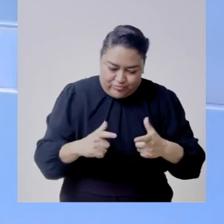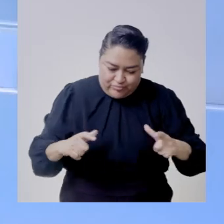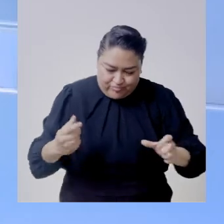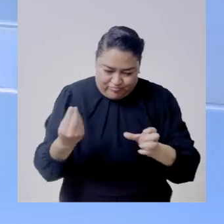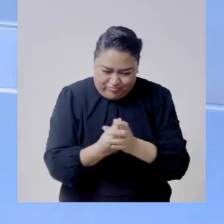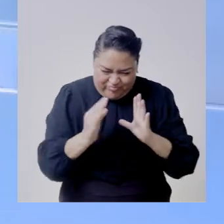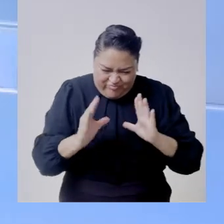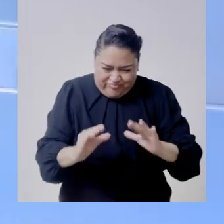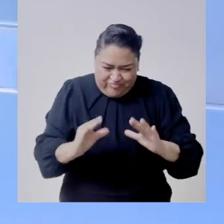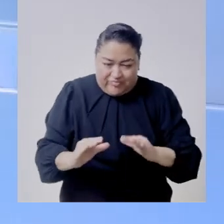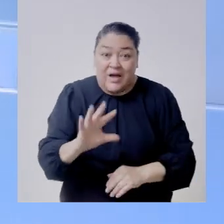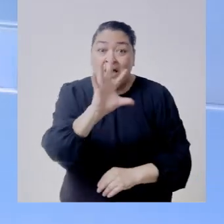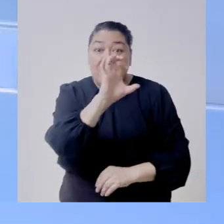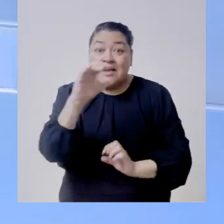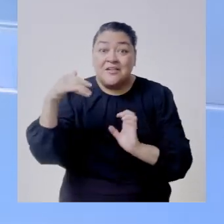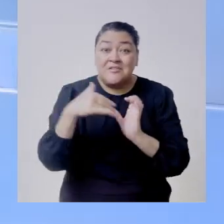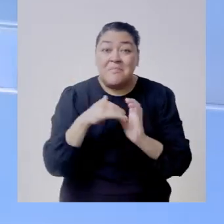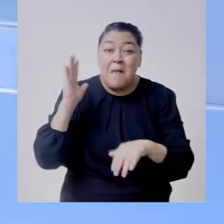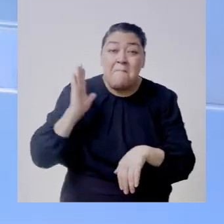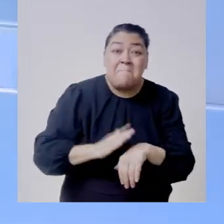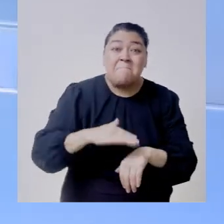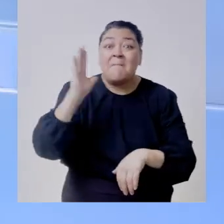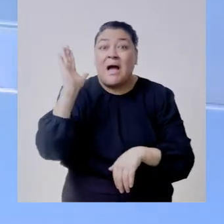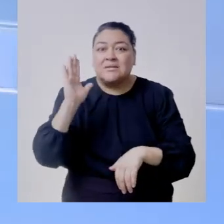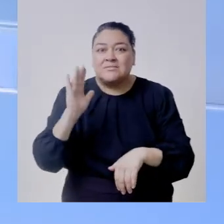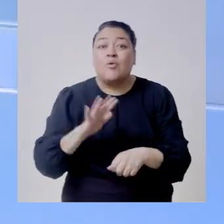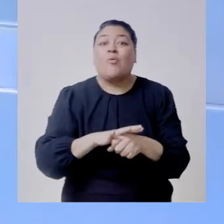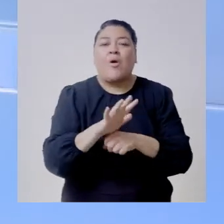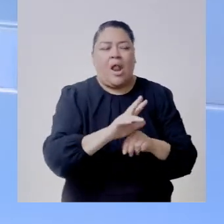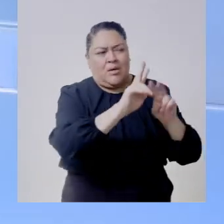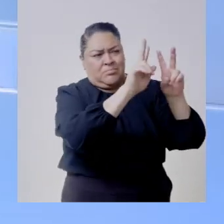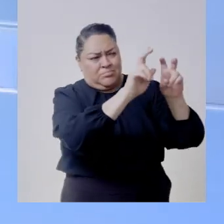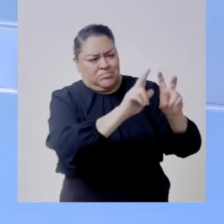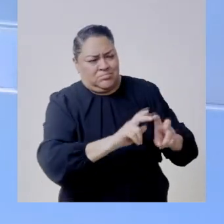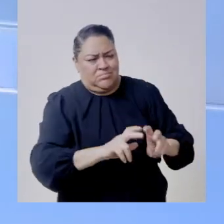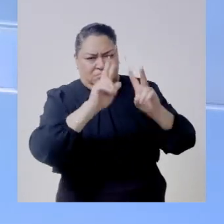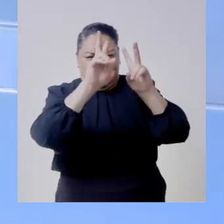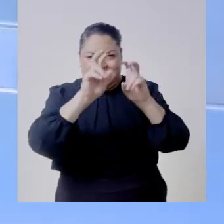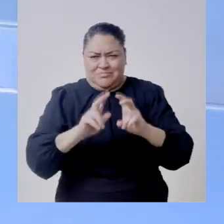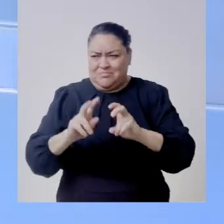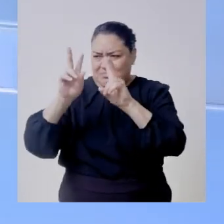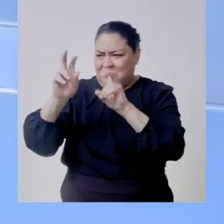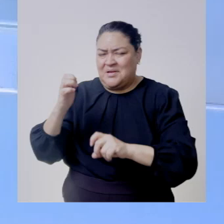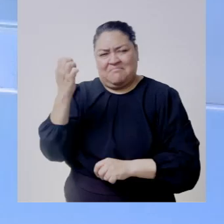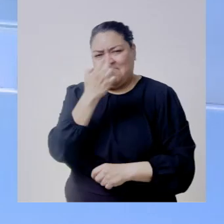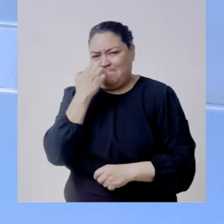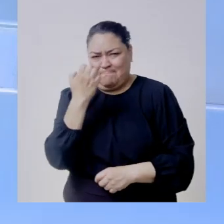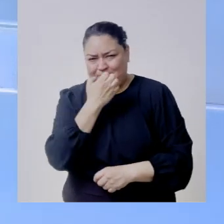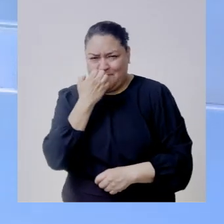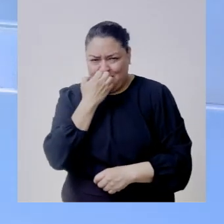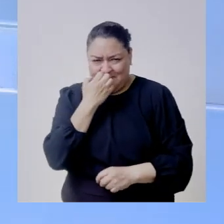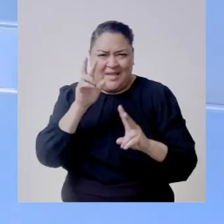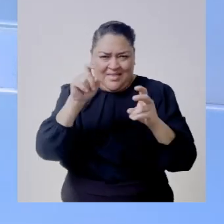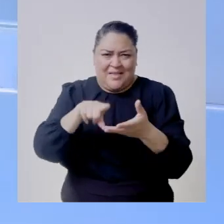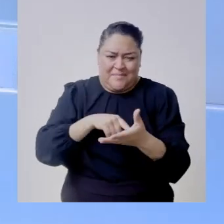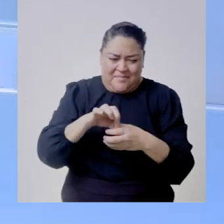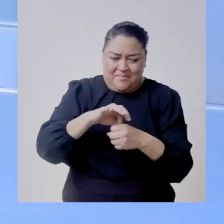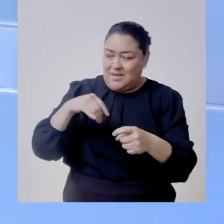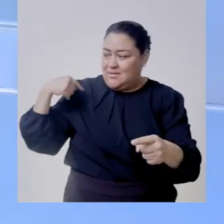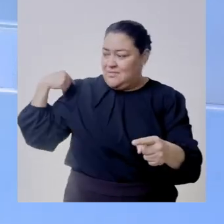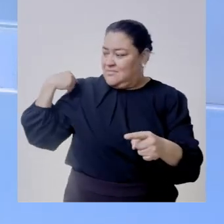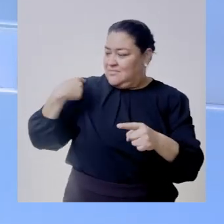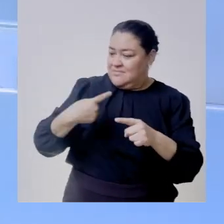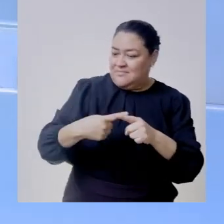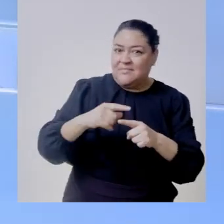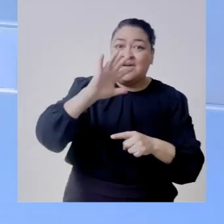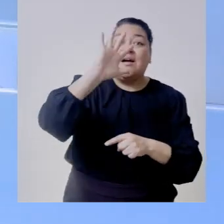personas capacitadas en los diferentes programas que tenemos en la escuela judicial electoral en los últimos cinco años